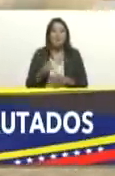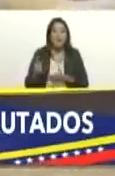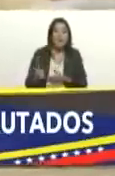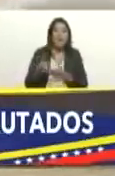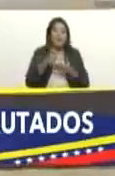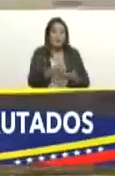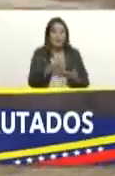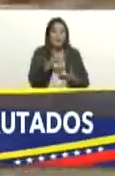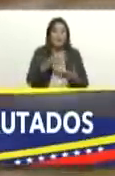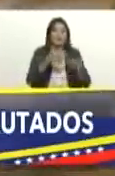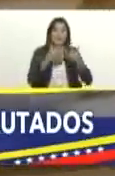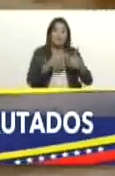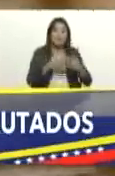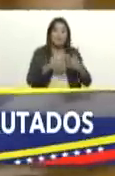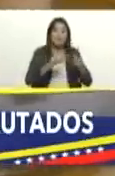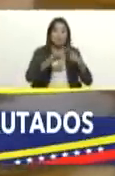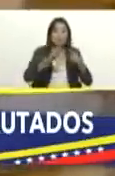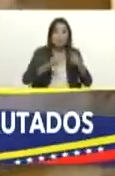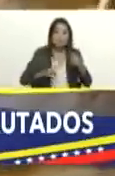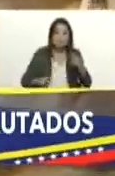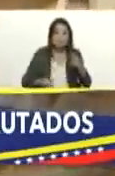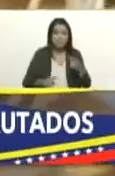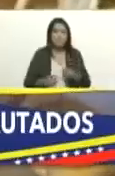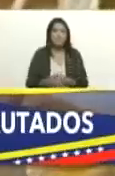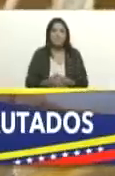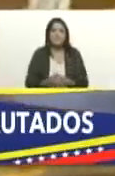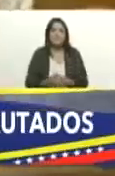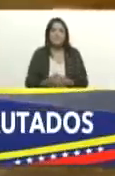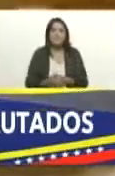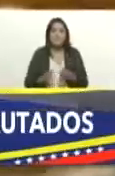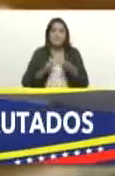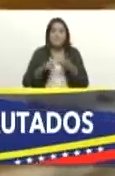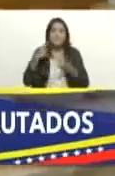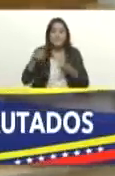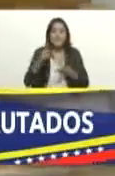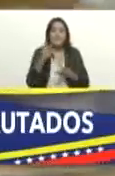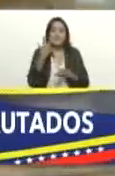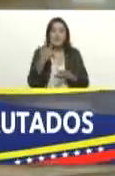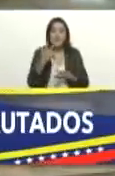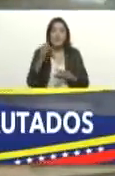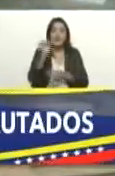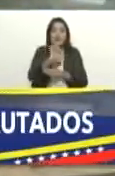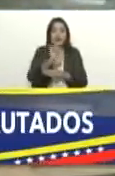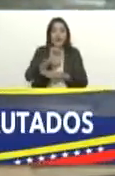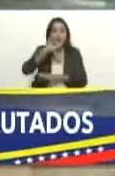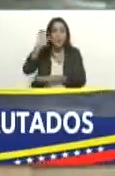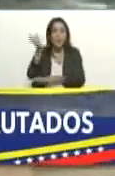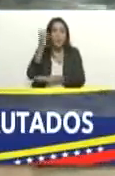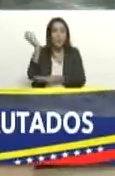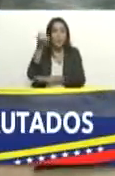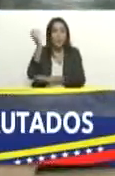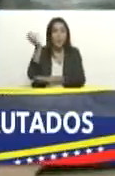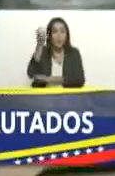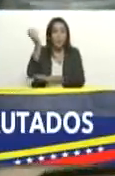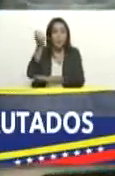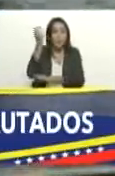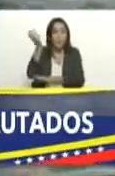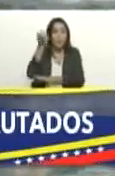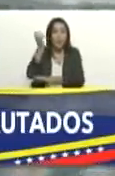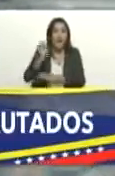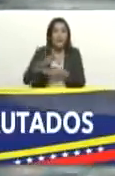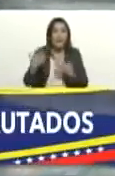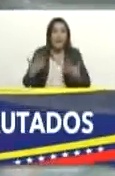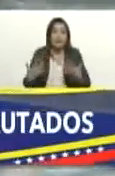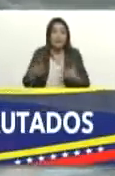sistema público nacional de salud adicionalmente nos encontramos con tres ambulancias que vienen a fortalecer el sistema de atención de